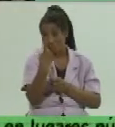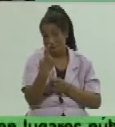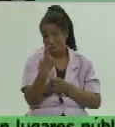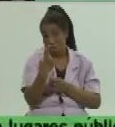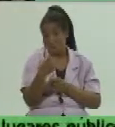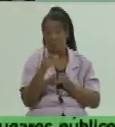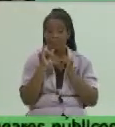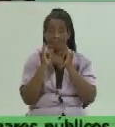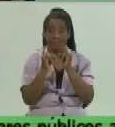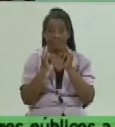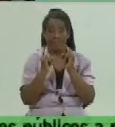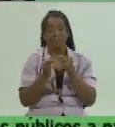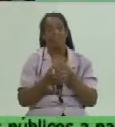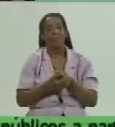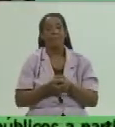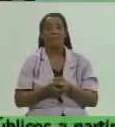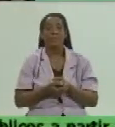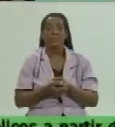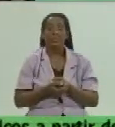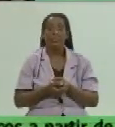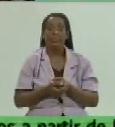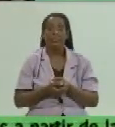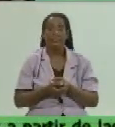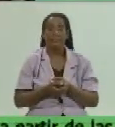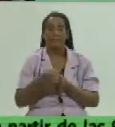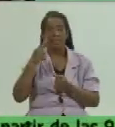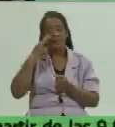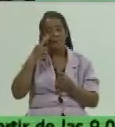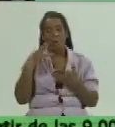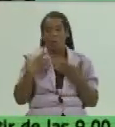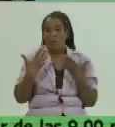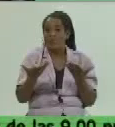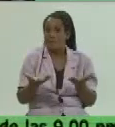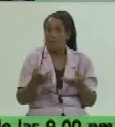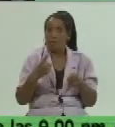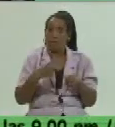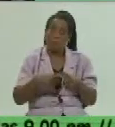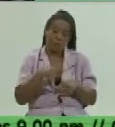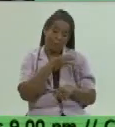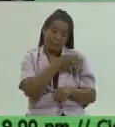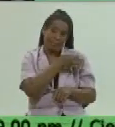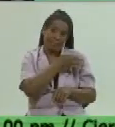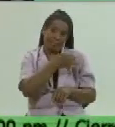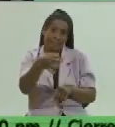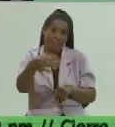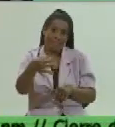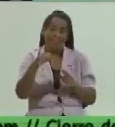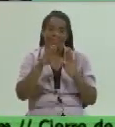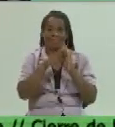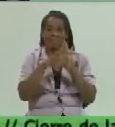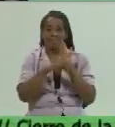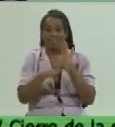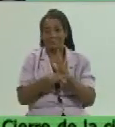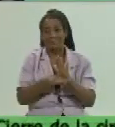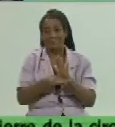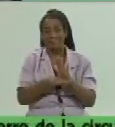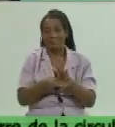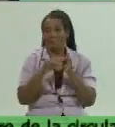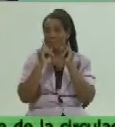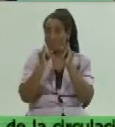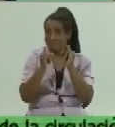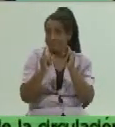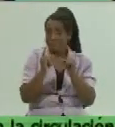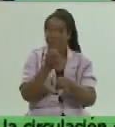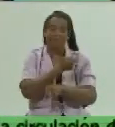transmitirle un reconocimiento por la invitación que se nos hace el programa para informar a la